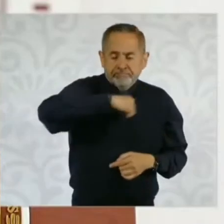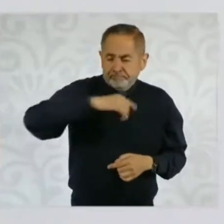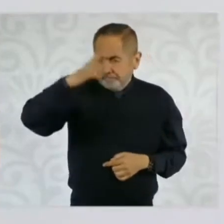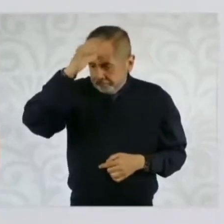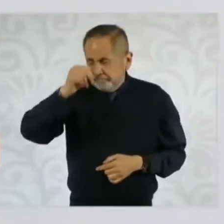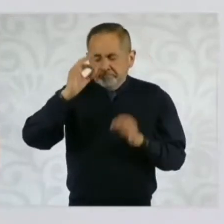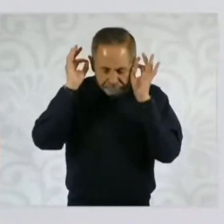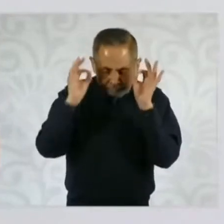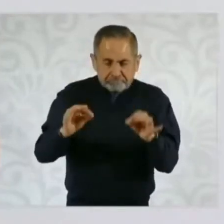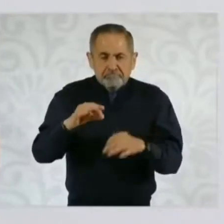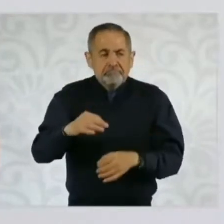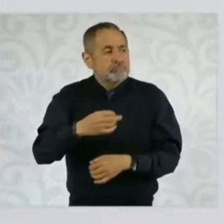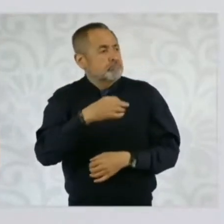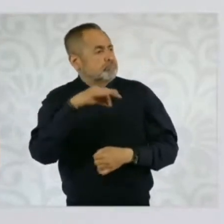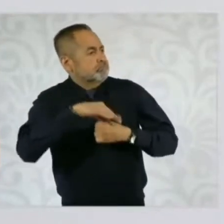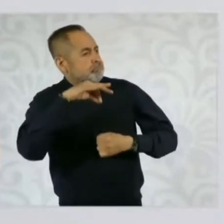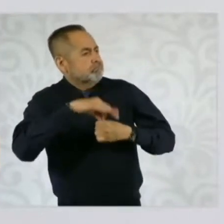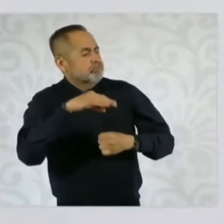juezas